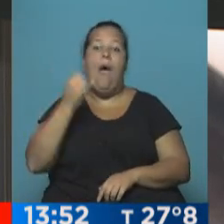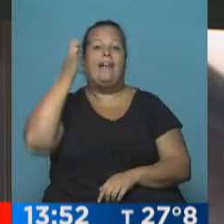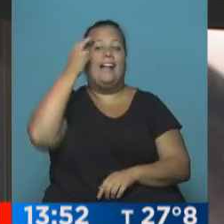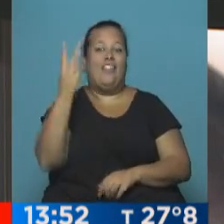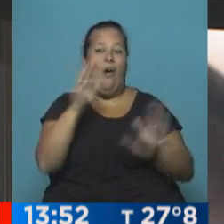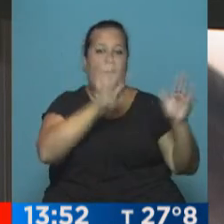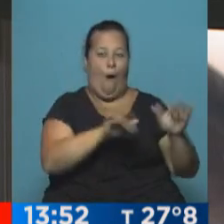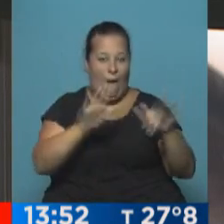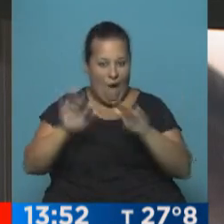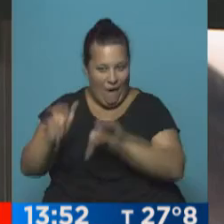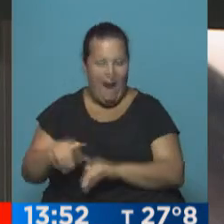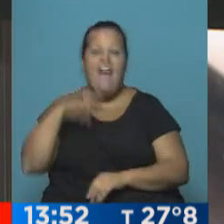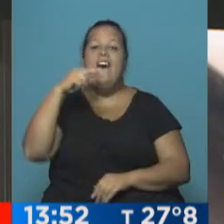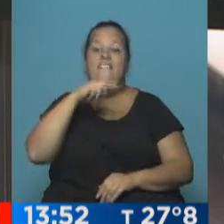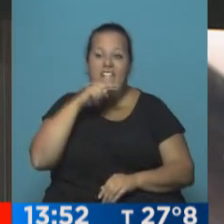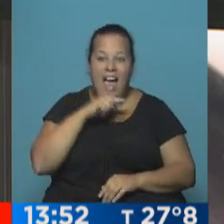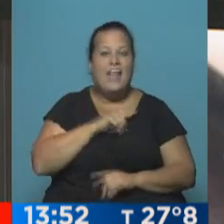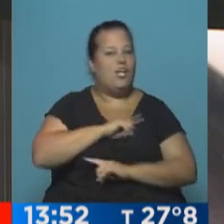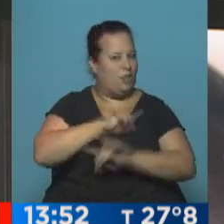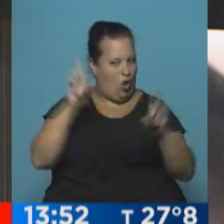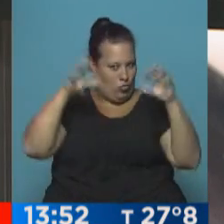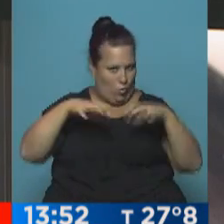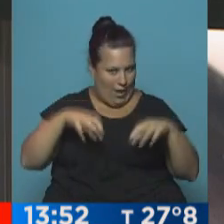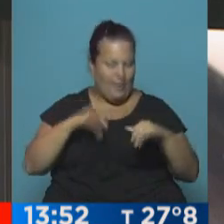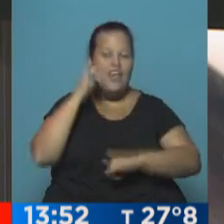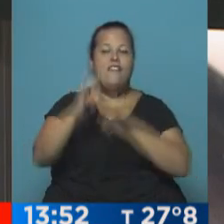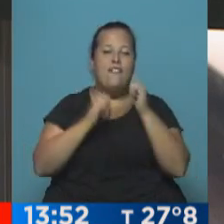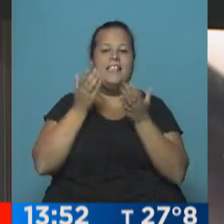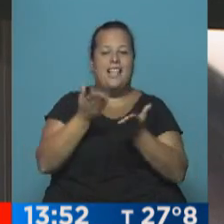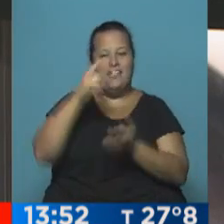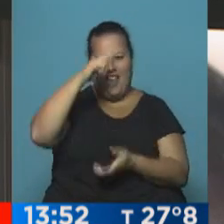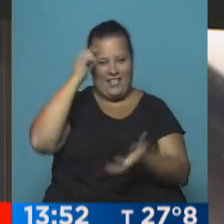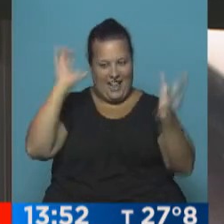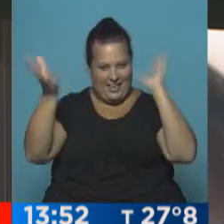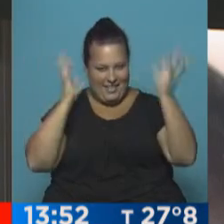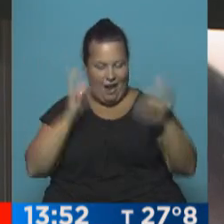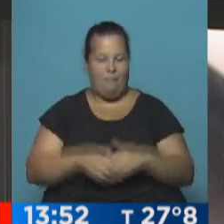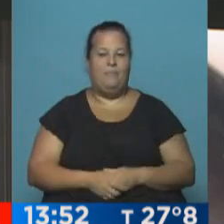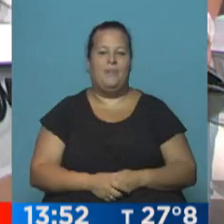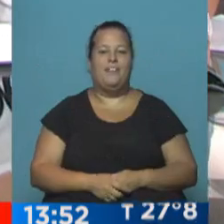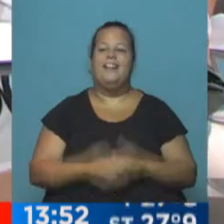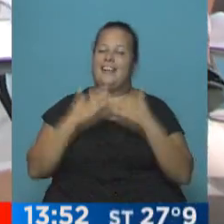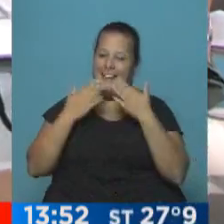32, y el viernes tampoco hay lluvia. Información del Servicio Meteorológico Nacional. Gracias, Nadia.